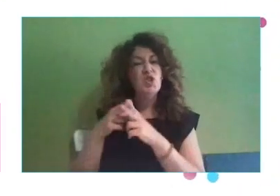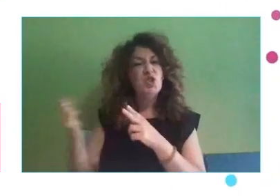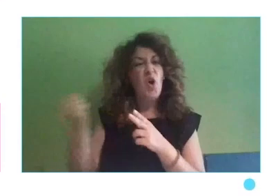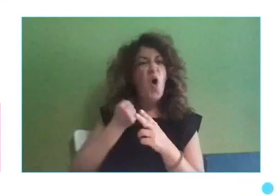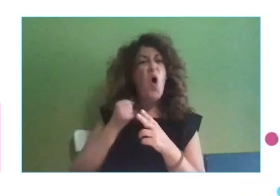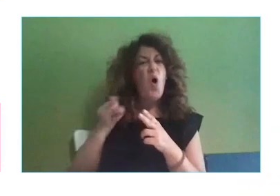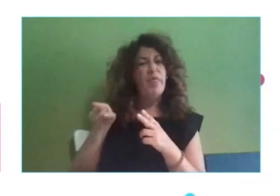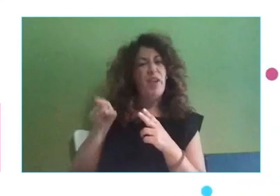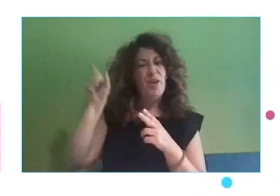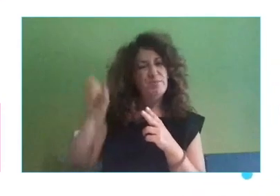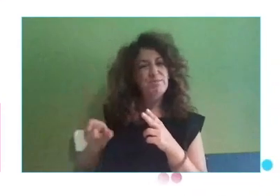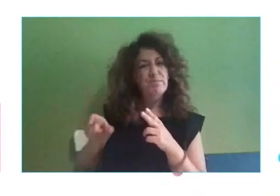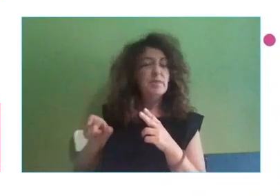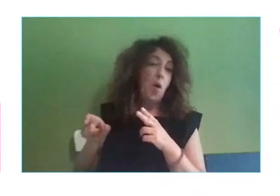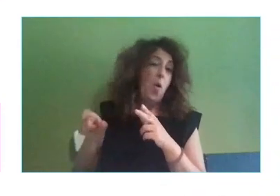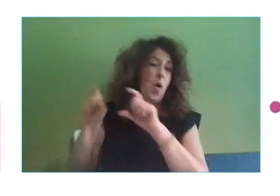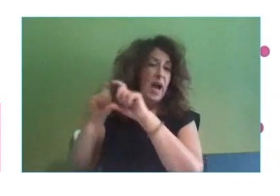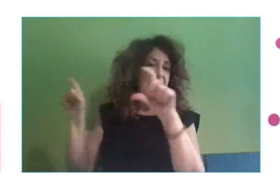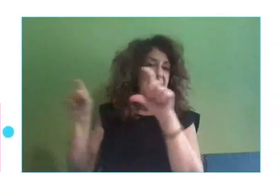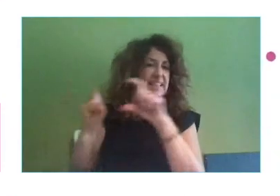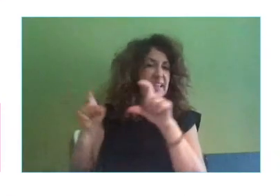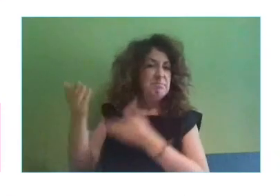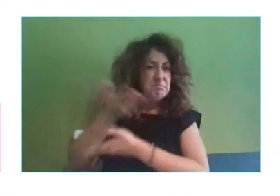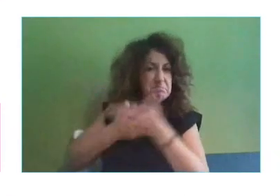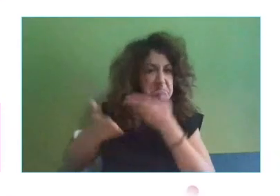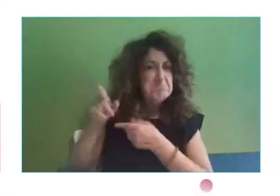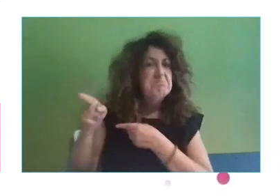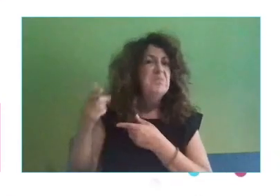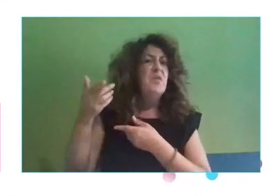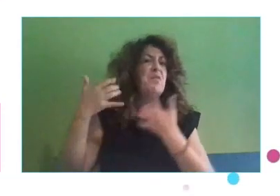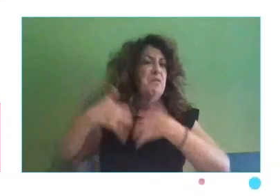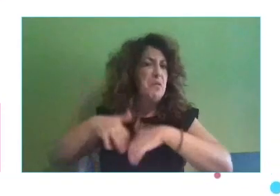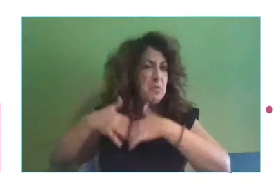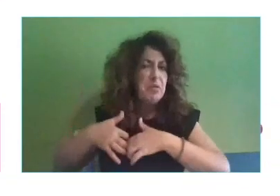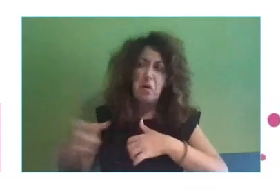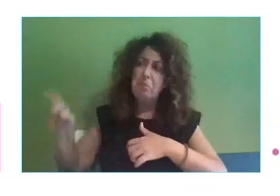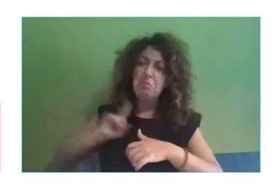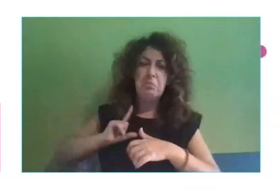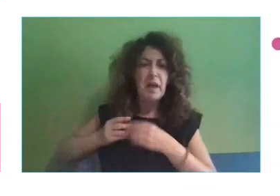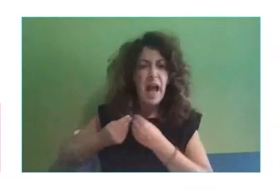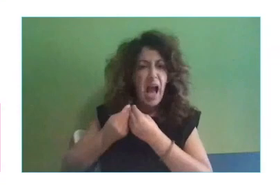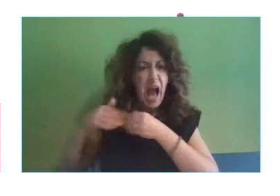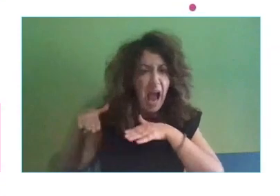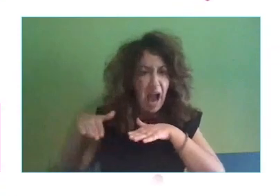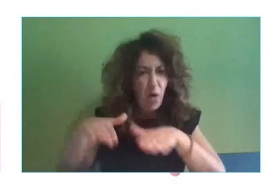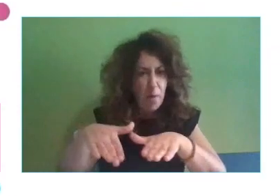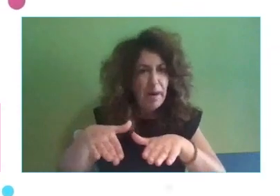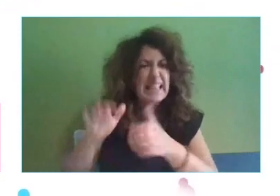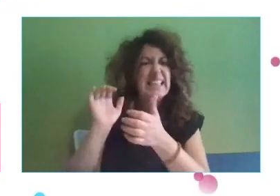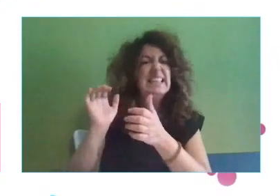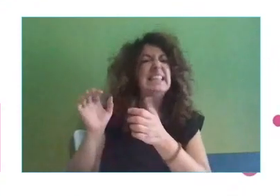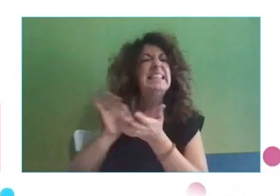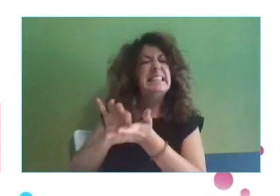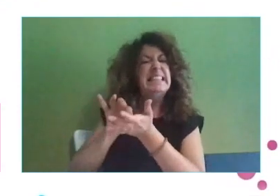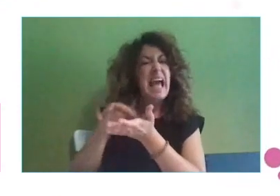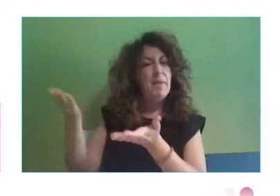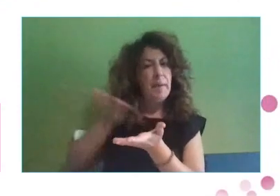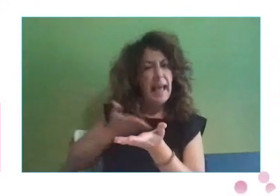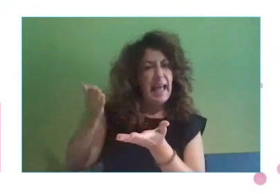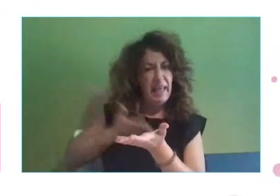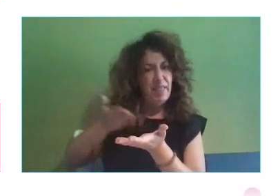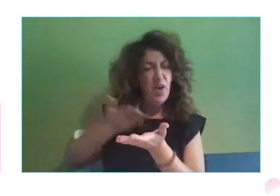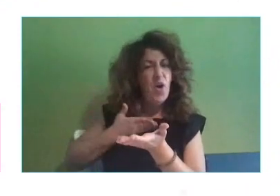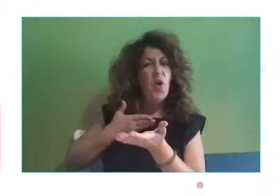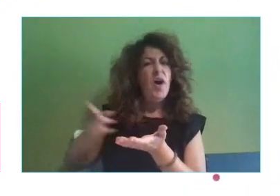funcione, que me acompañe, que me dé ese servicio, que no me deje solo, pues eso es clave.